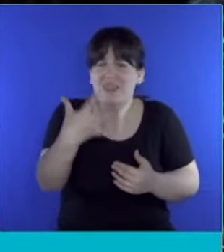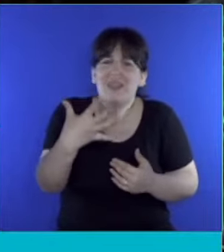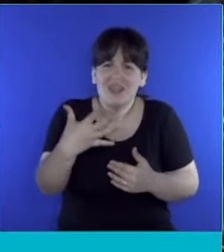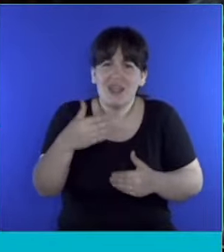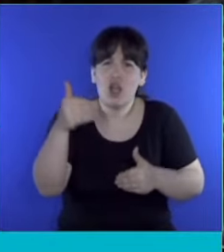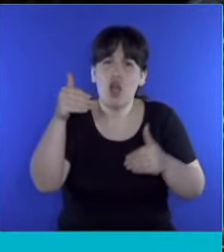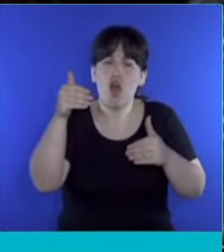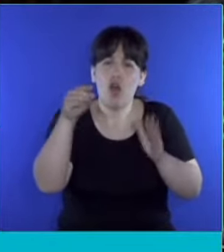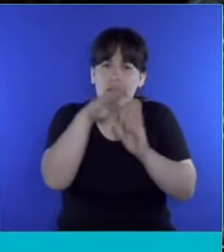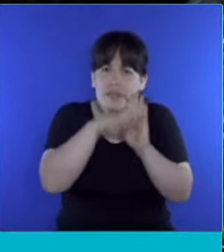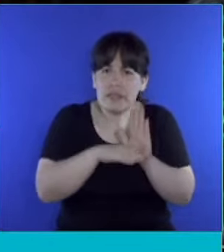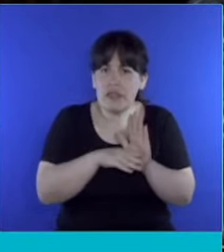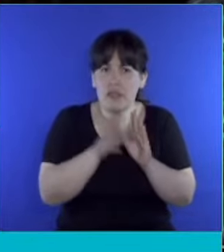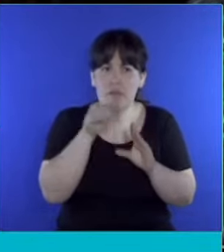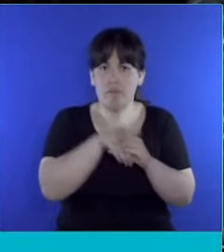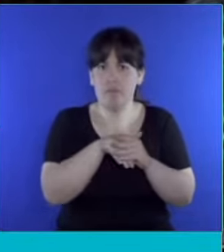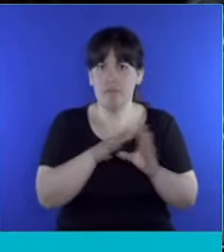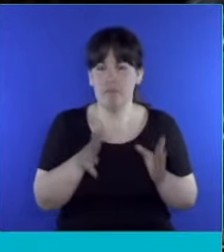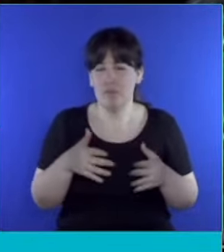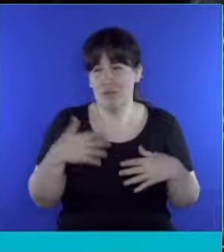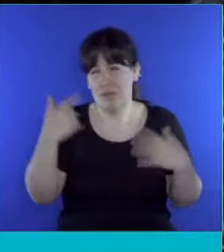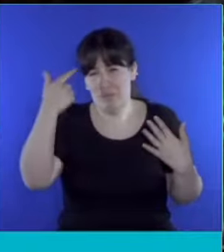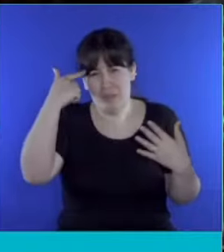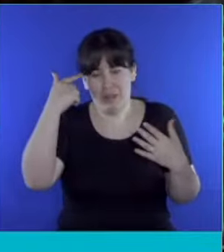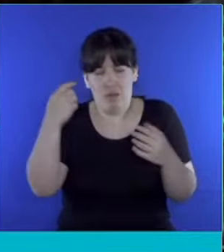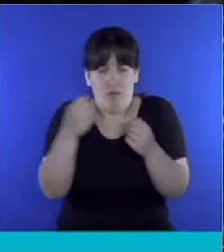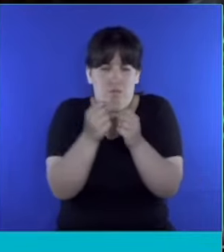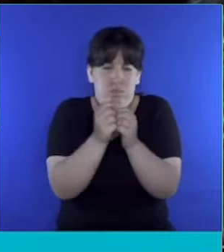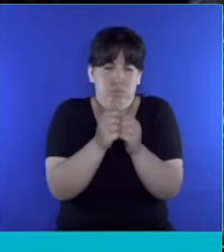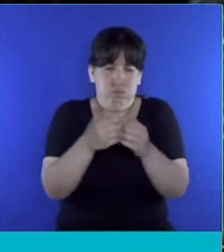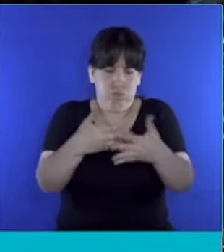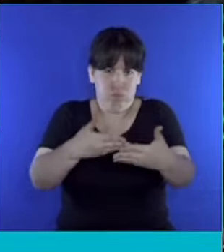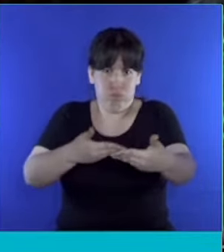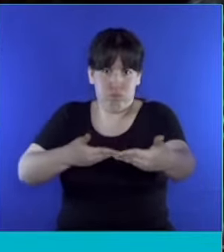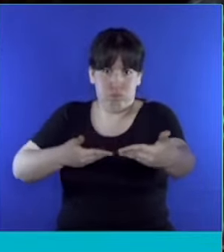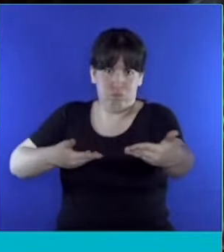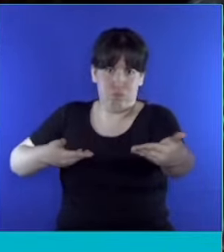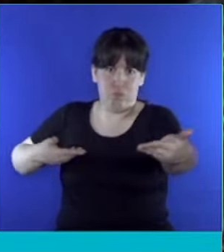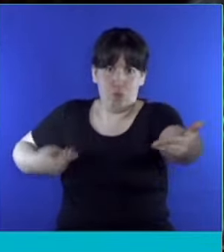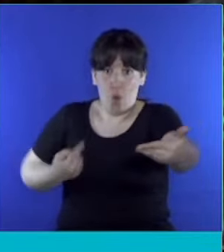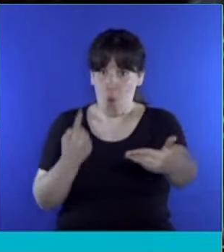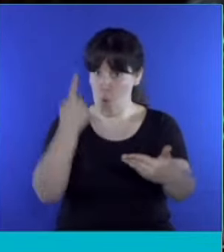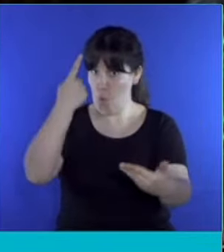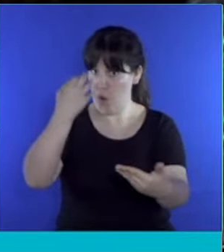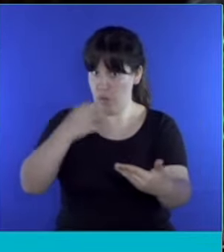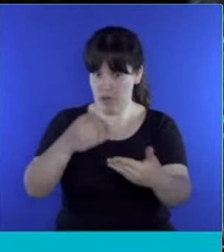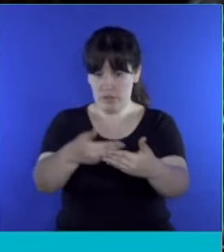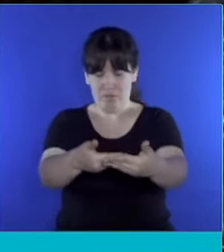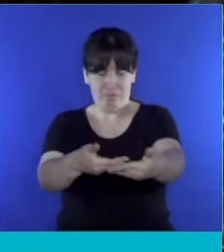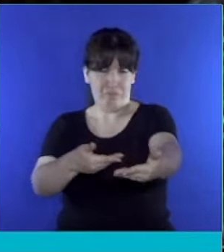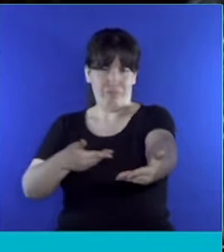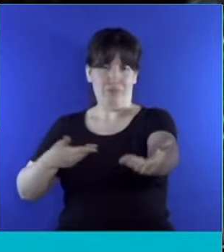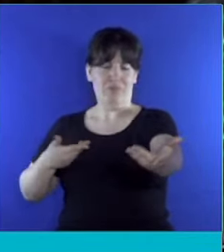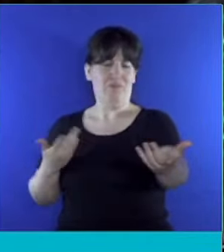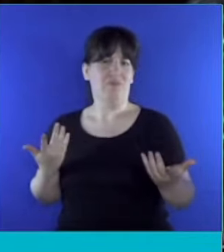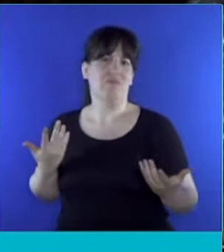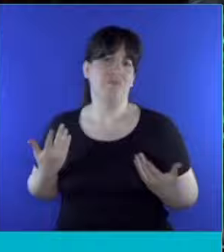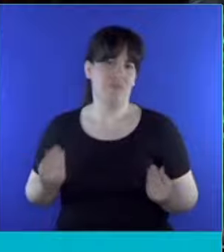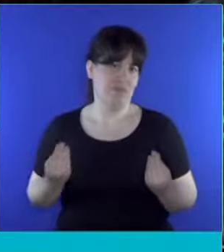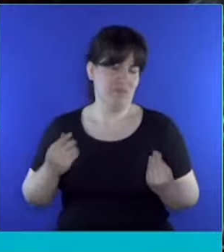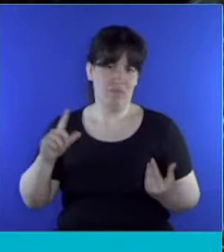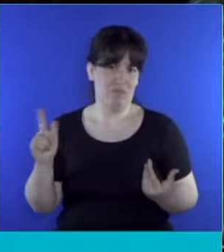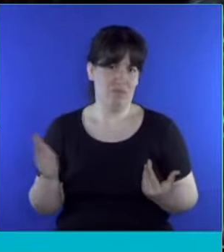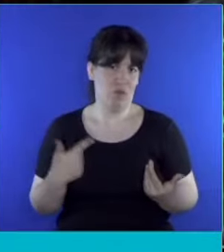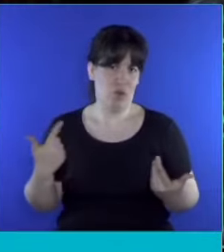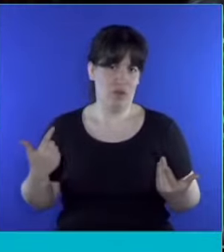Con lo cual, imagínense el tamaño descomunal que puede llegar a tener esa boleta única en esas condiciones. Yo me tomé